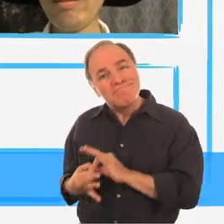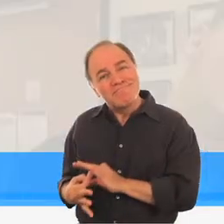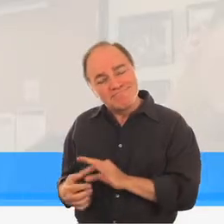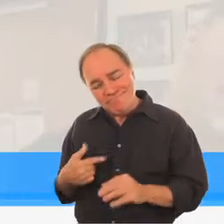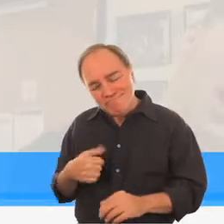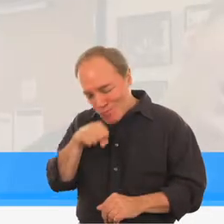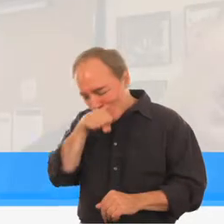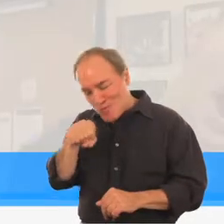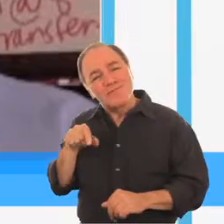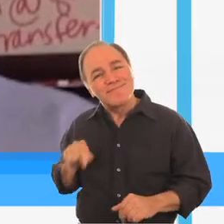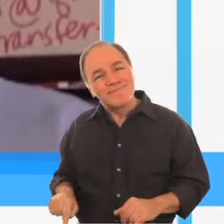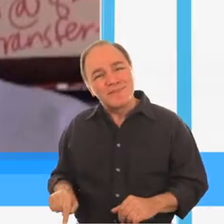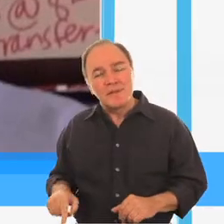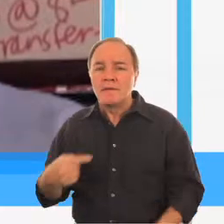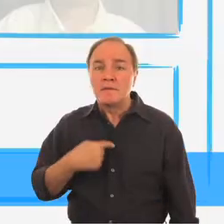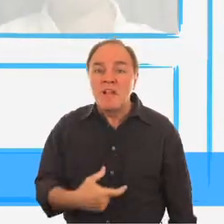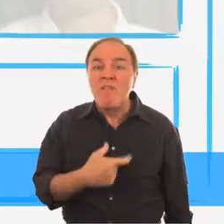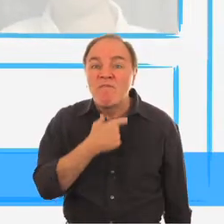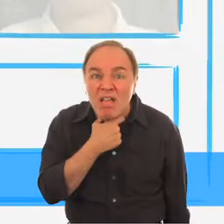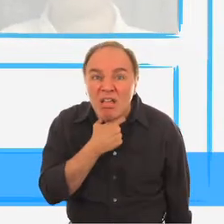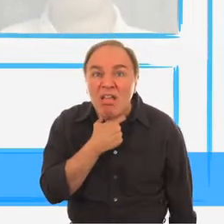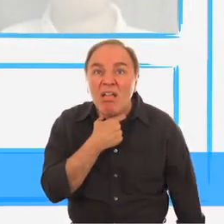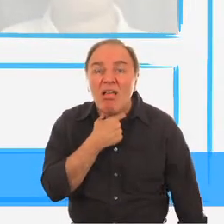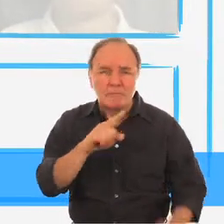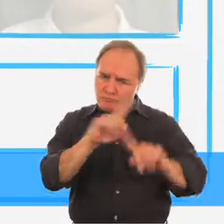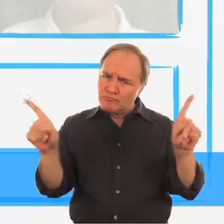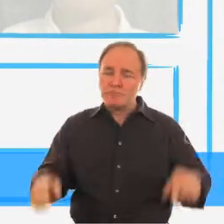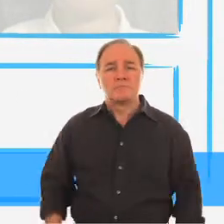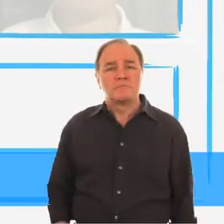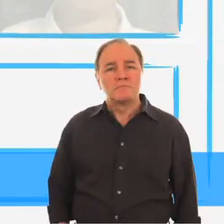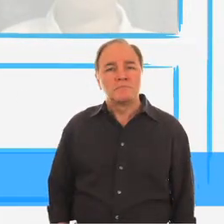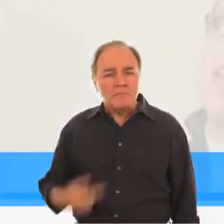víctima. No sufro. No sufro. No sufro.